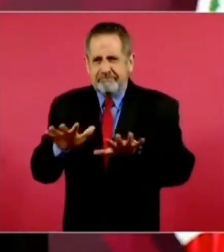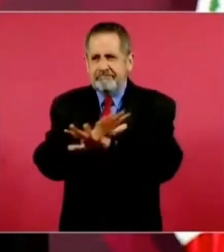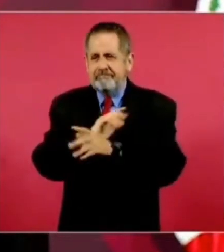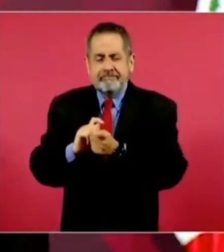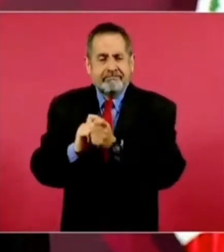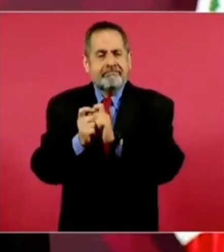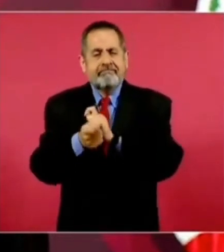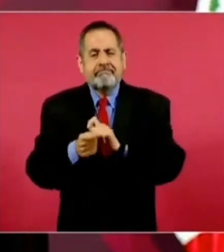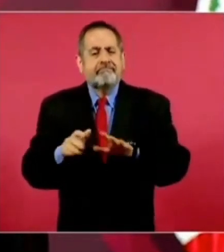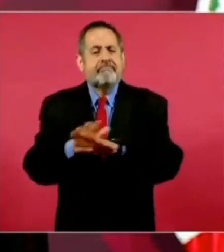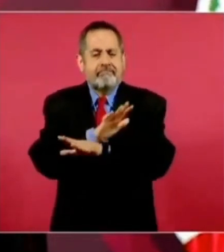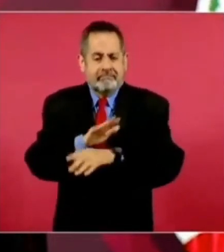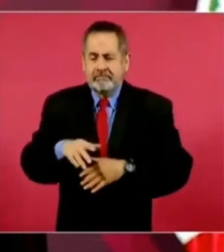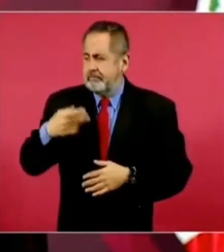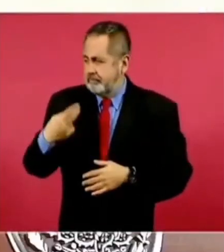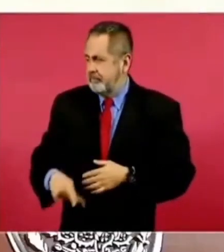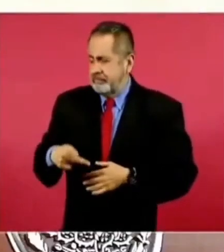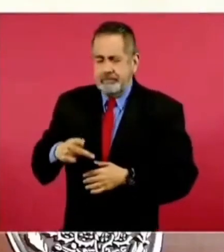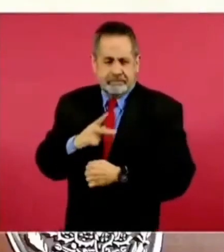en nuestro pueblo.